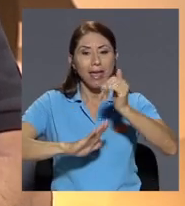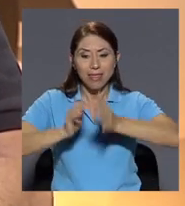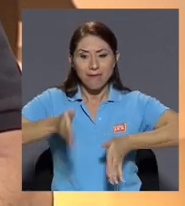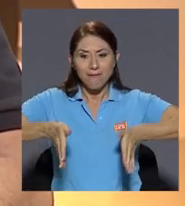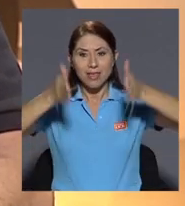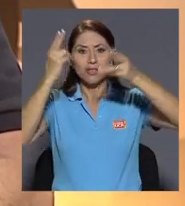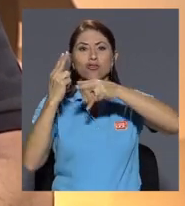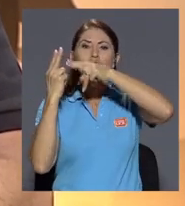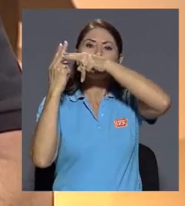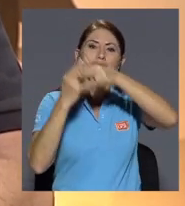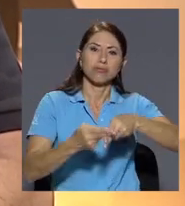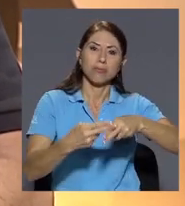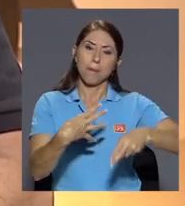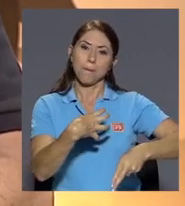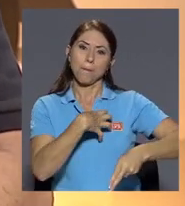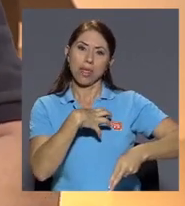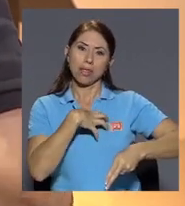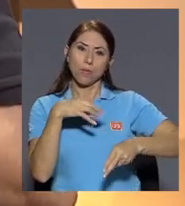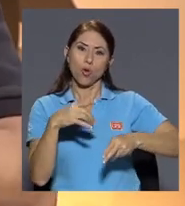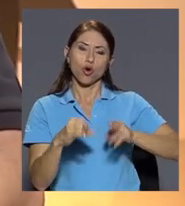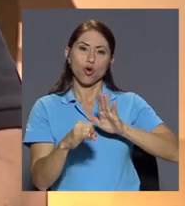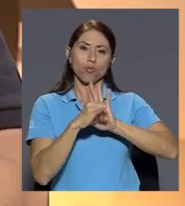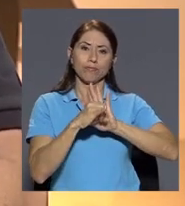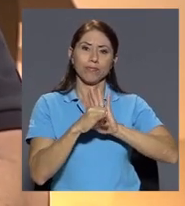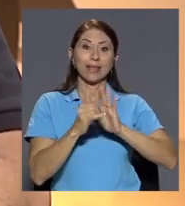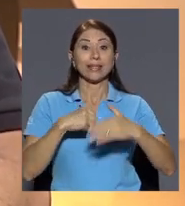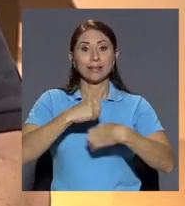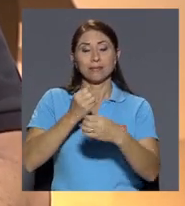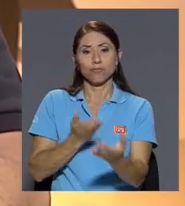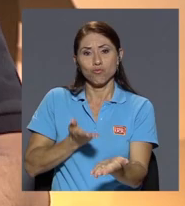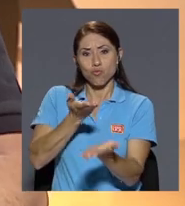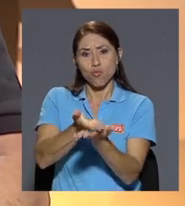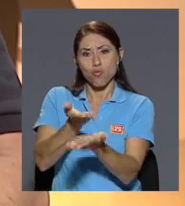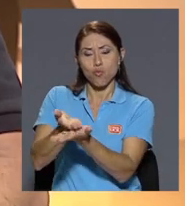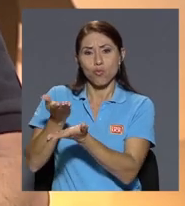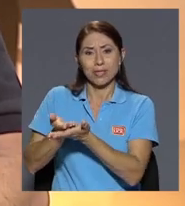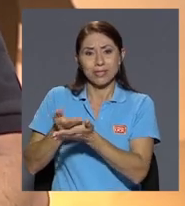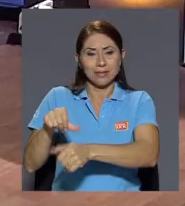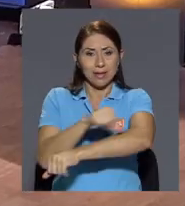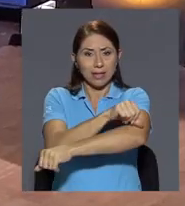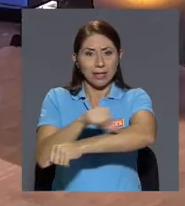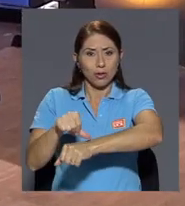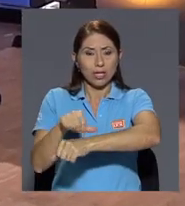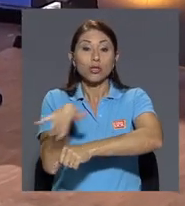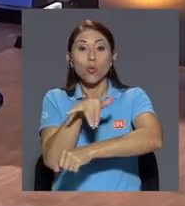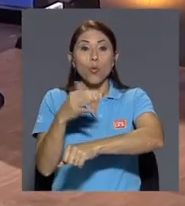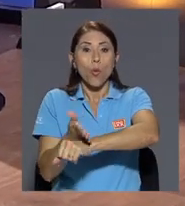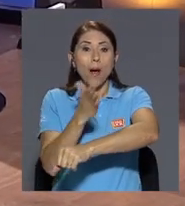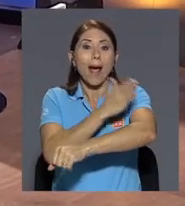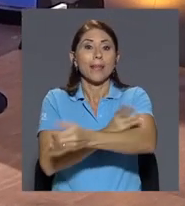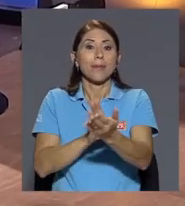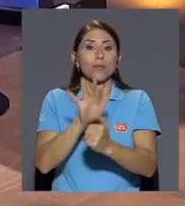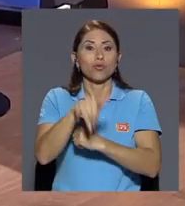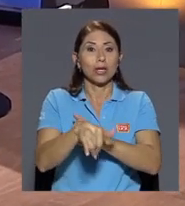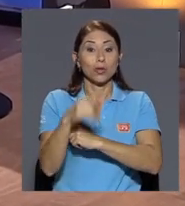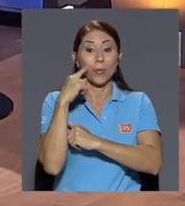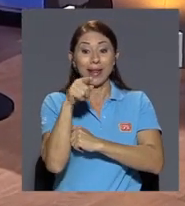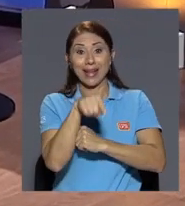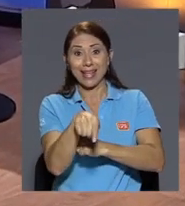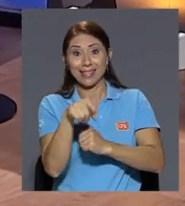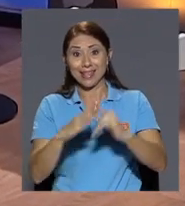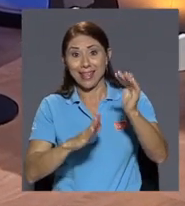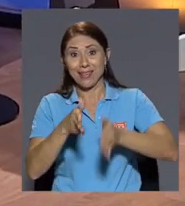declarados patrimonio se hacen propuestas arquitectónicas a nivel de anteproyecto para restauración del edificio